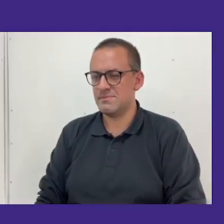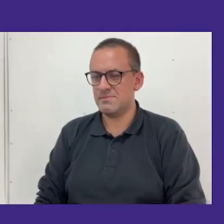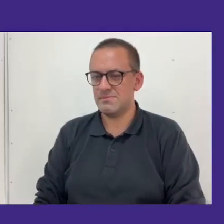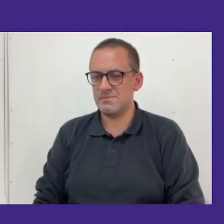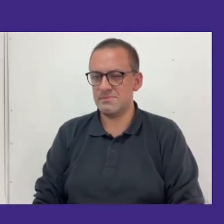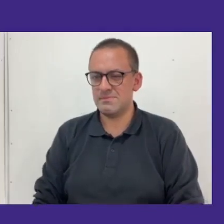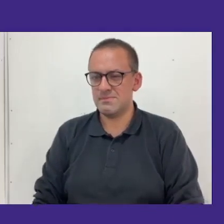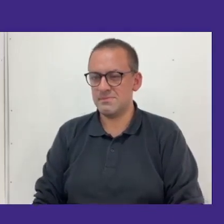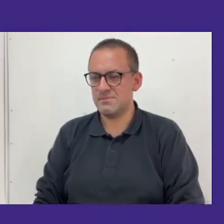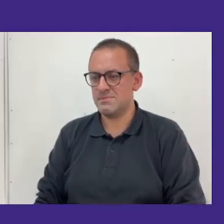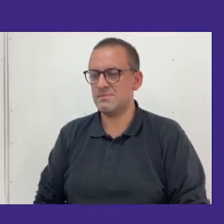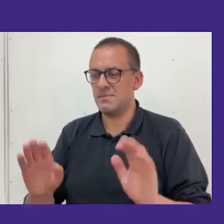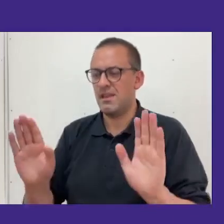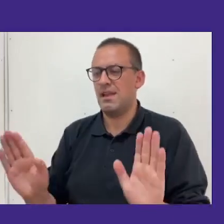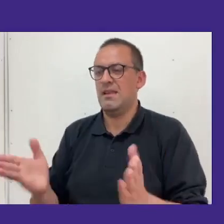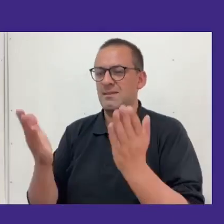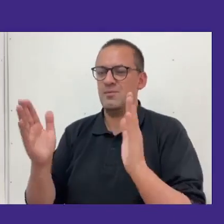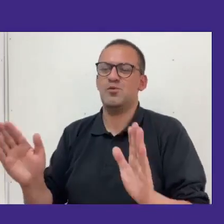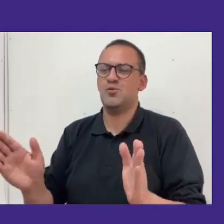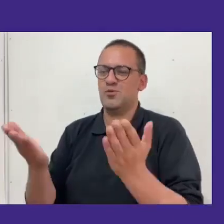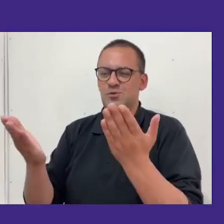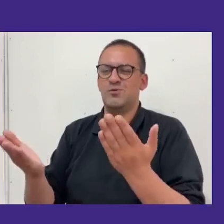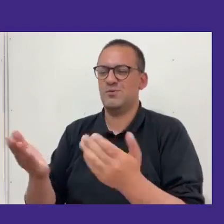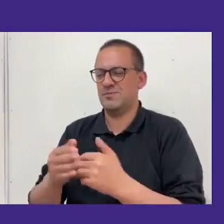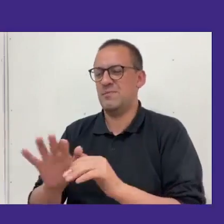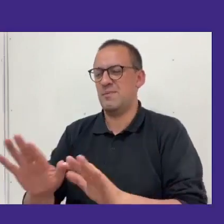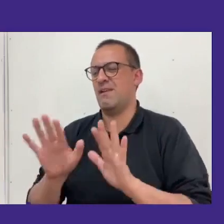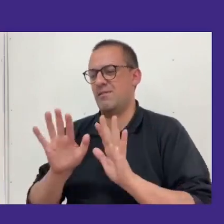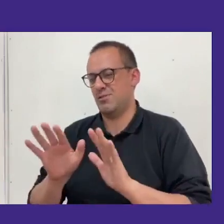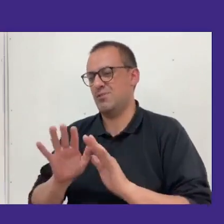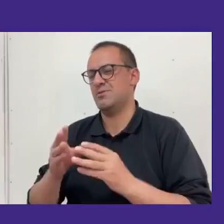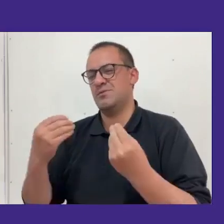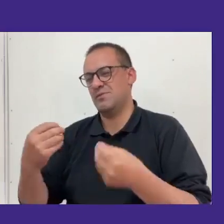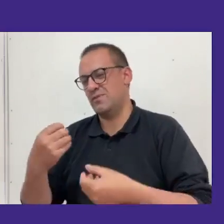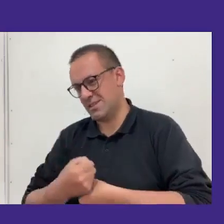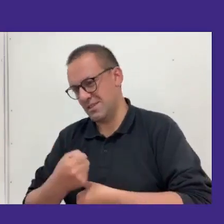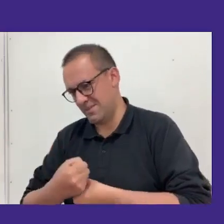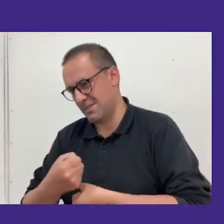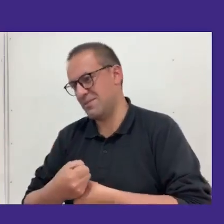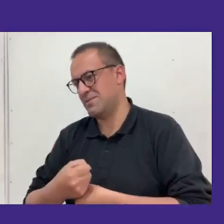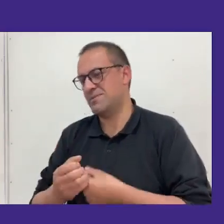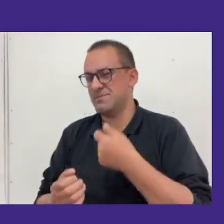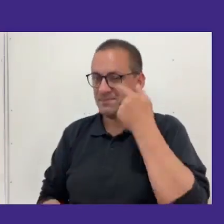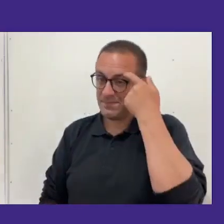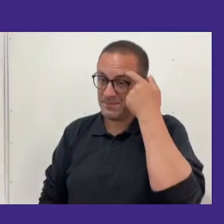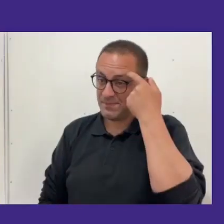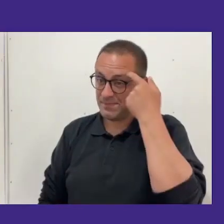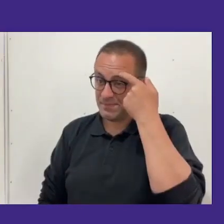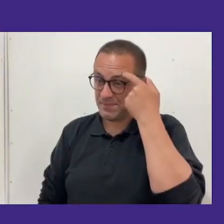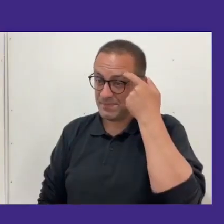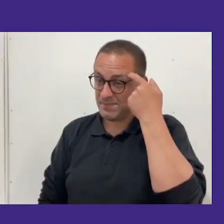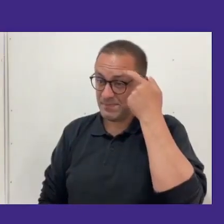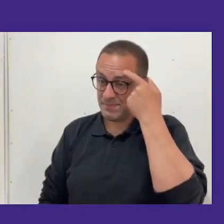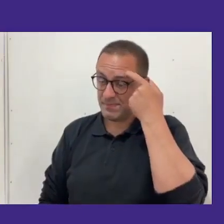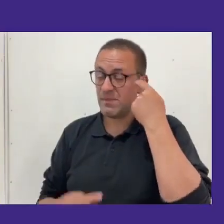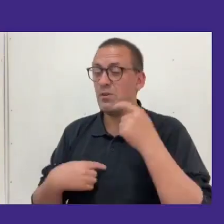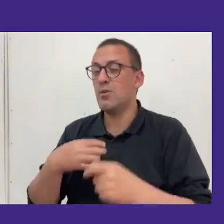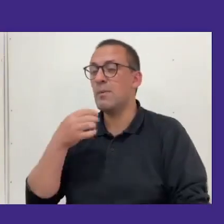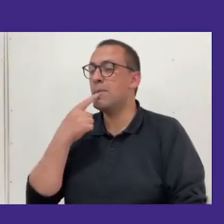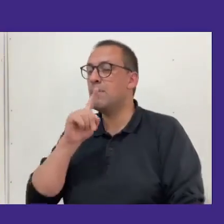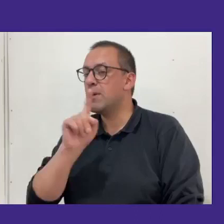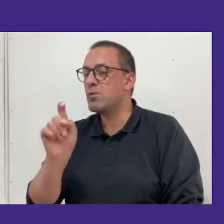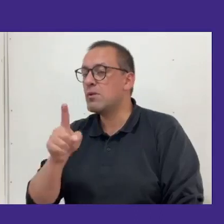te entregan ánimo maravilloso excelente trabajo mira yo no tengo una pregunta pero es un comentario